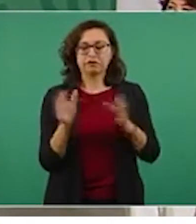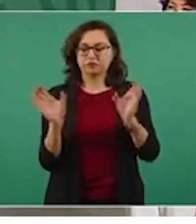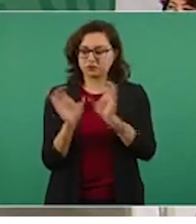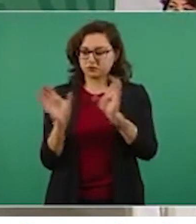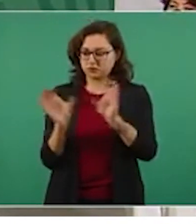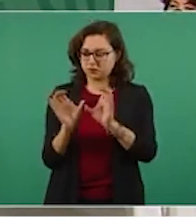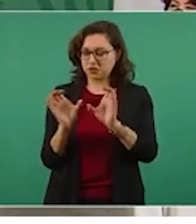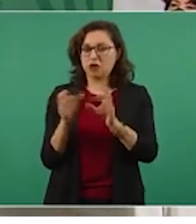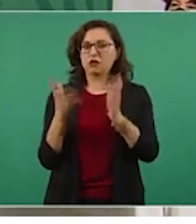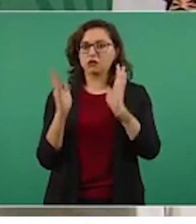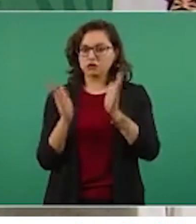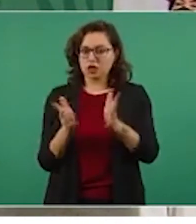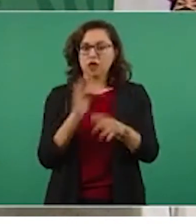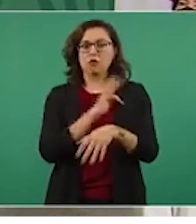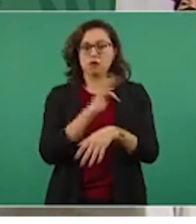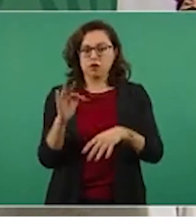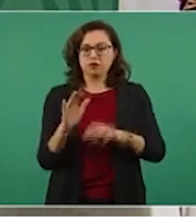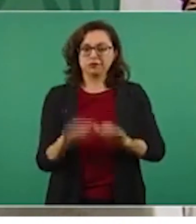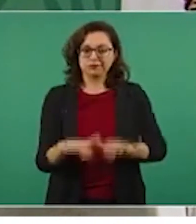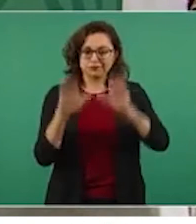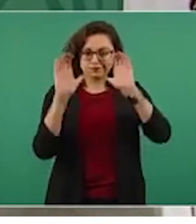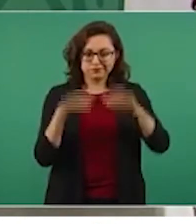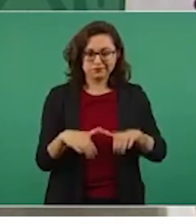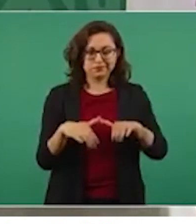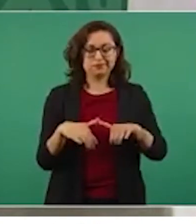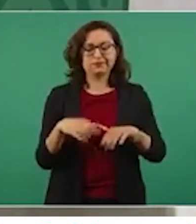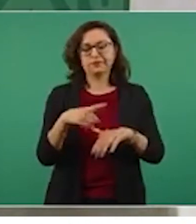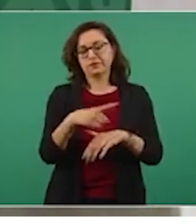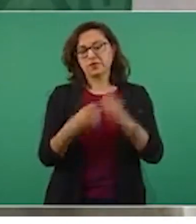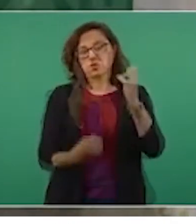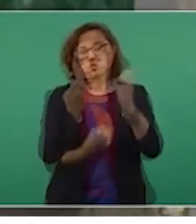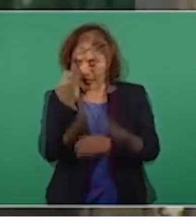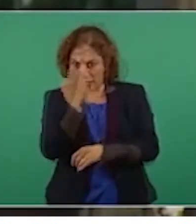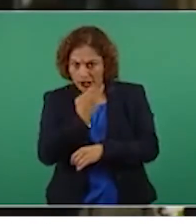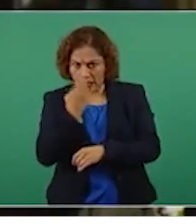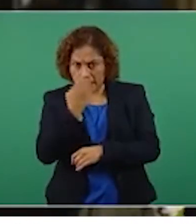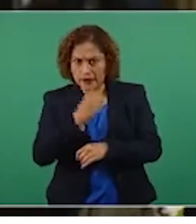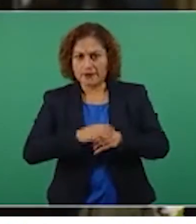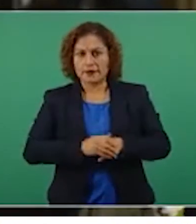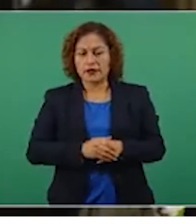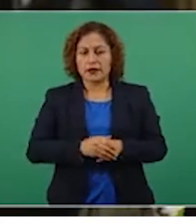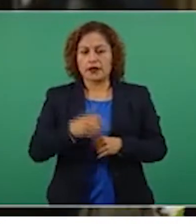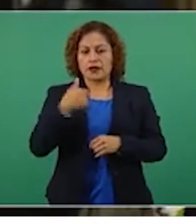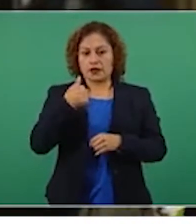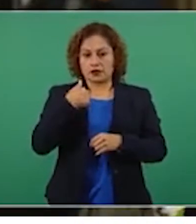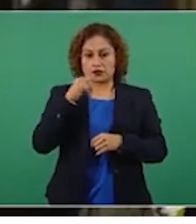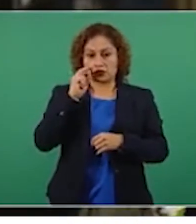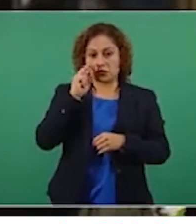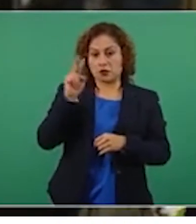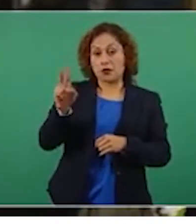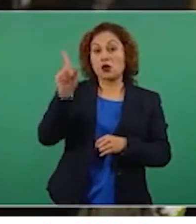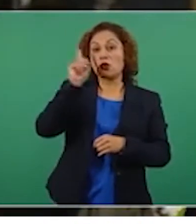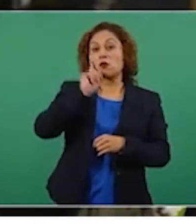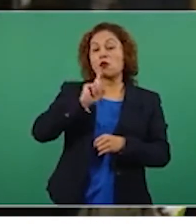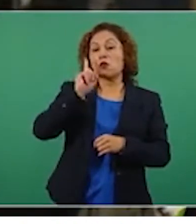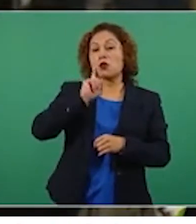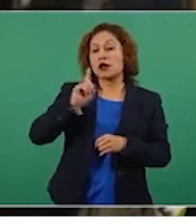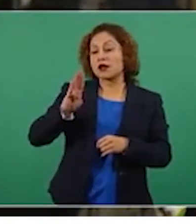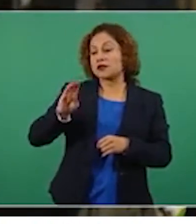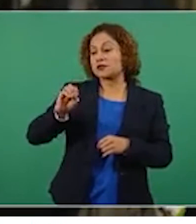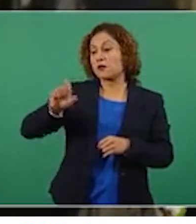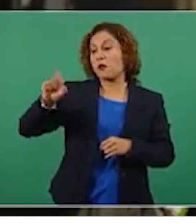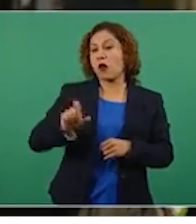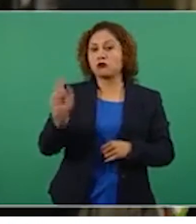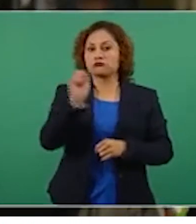ingresar a estas escuelas. Hay mujeres que practican el boxeo, hay